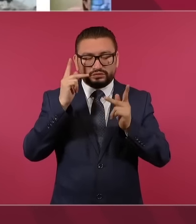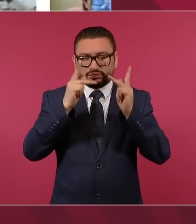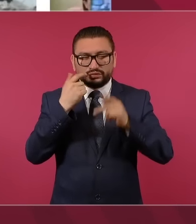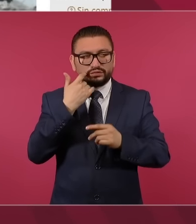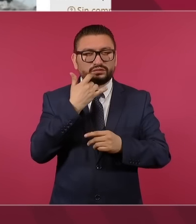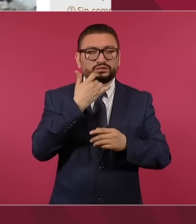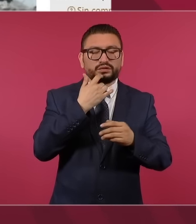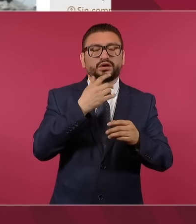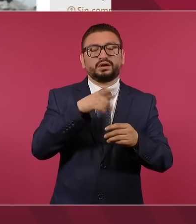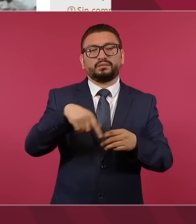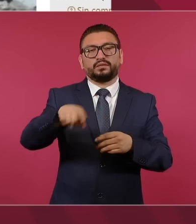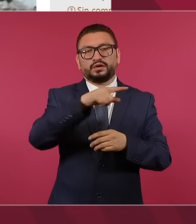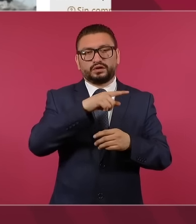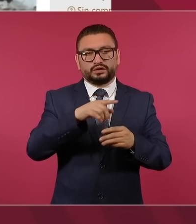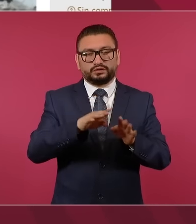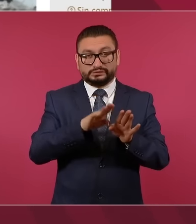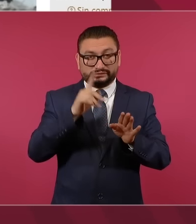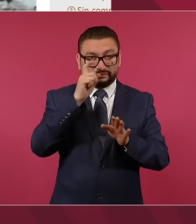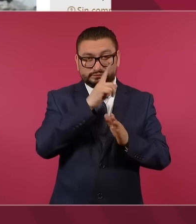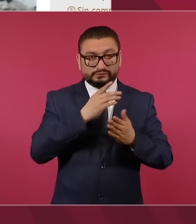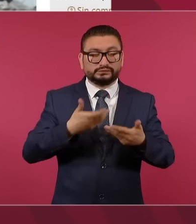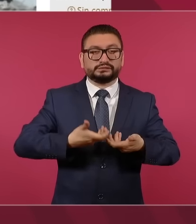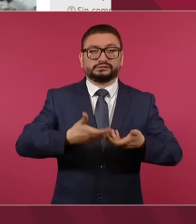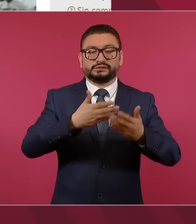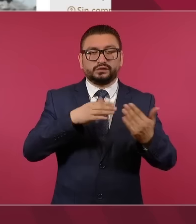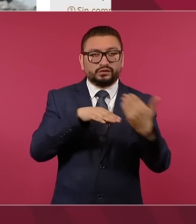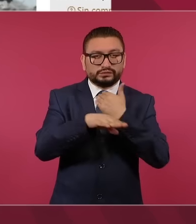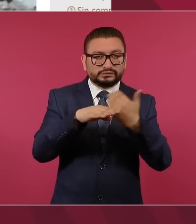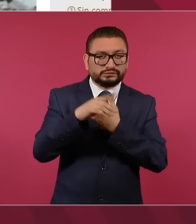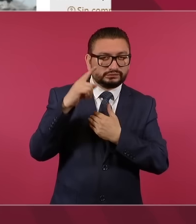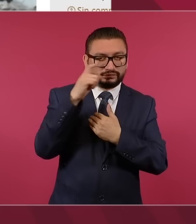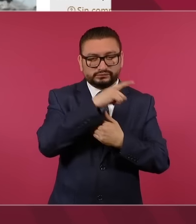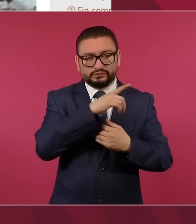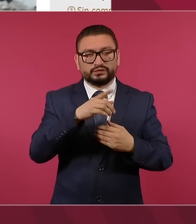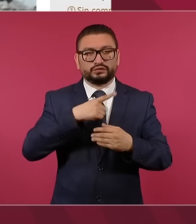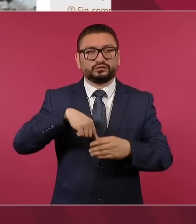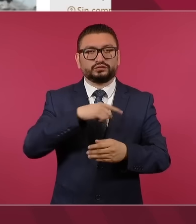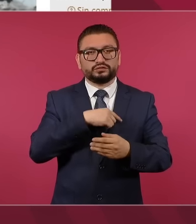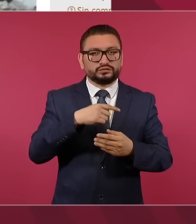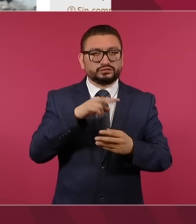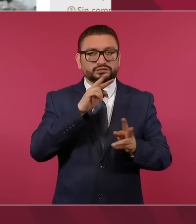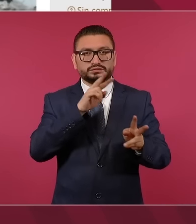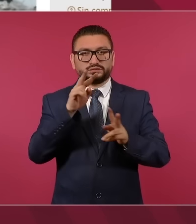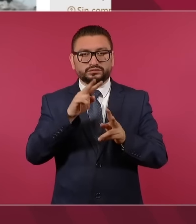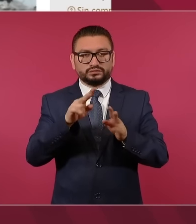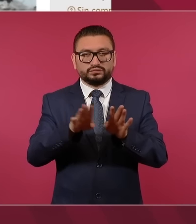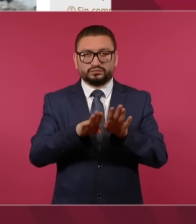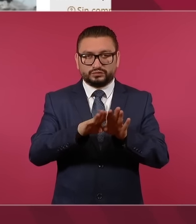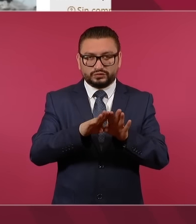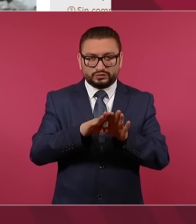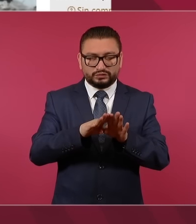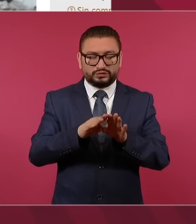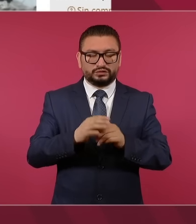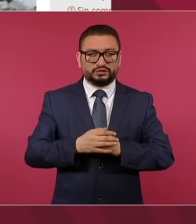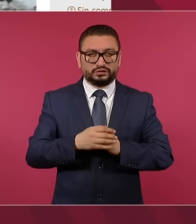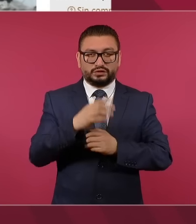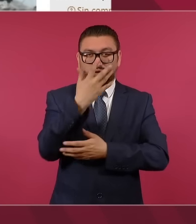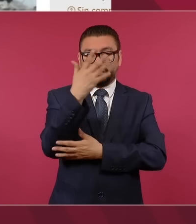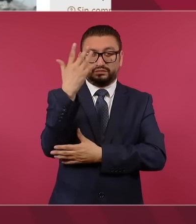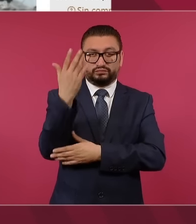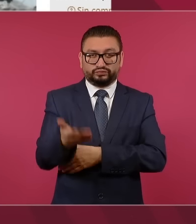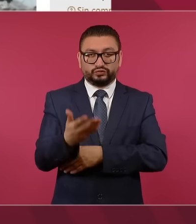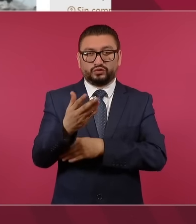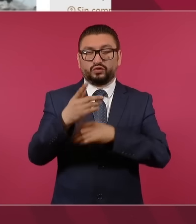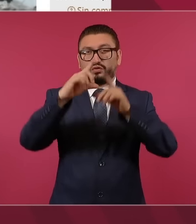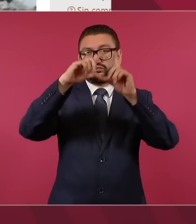complicados porque caen, estamos francos al mar, caen ahí junto a las cabañas, los árboles, algunas